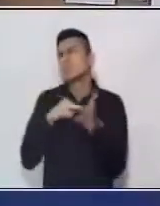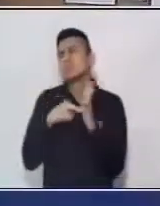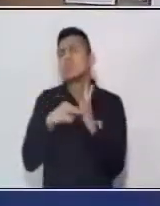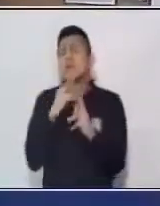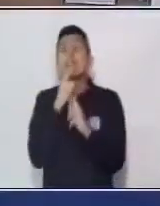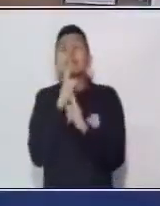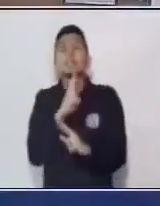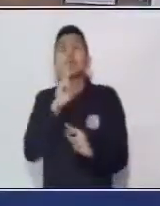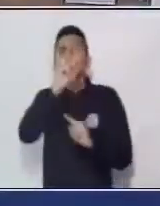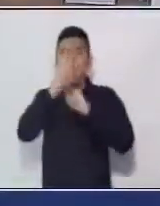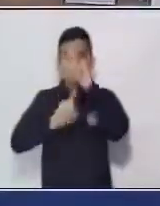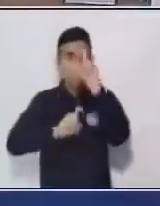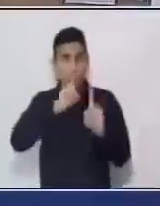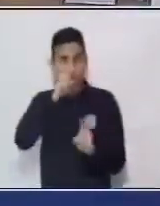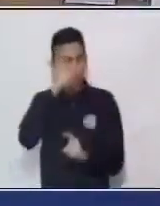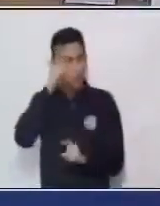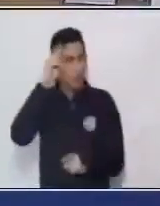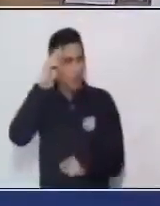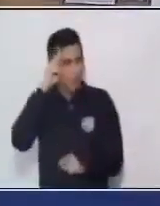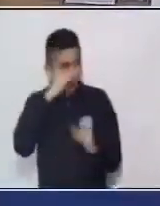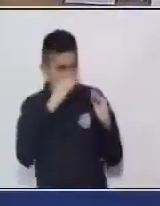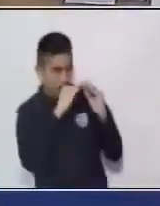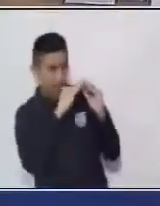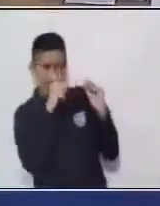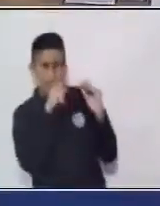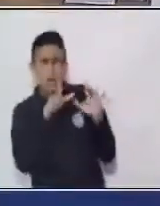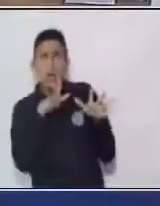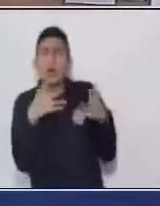pregunta. ¿Se recuerdan ustedes en casita cuál era la pregunta?